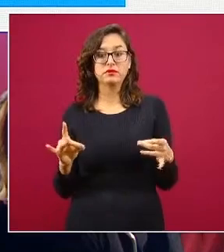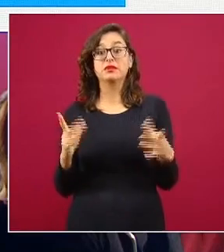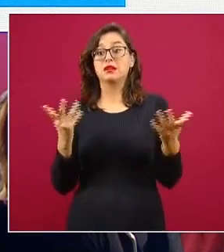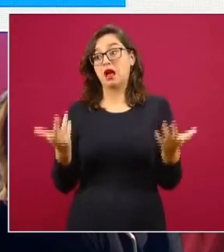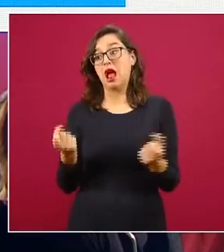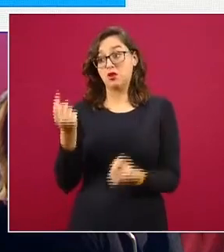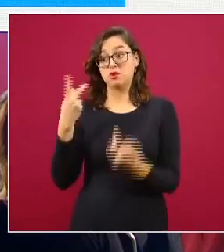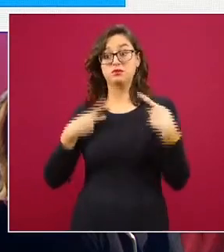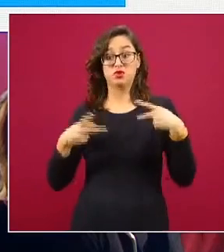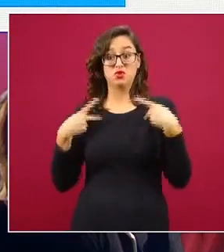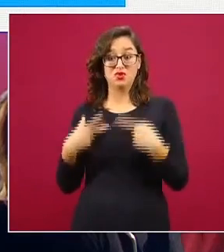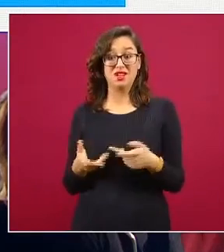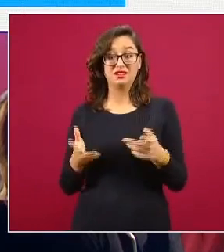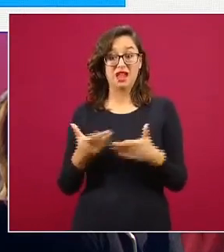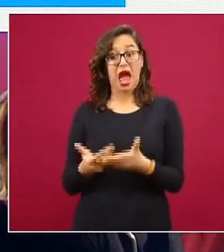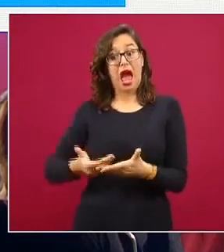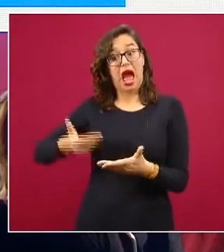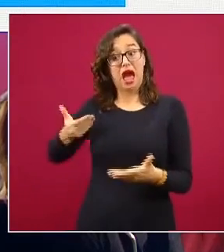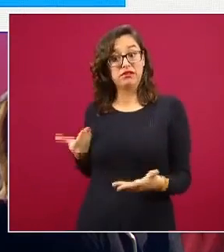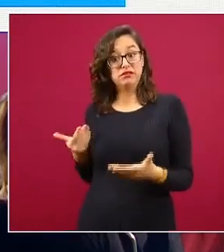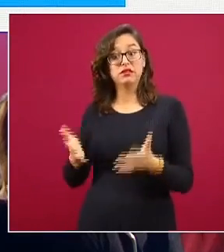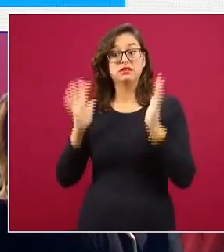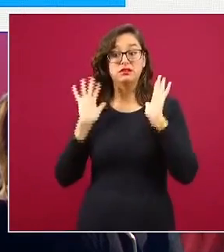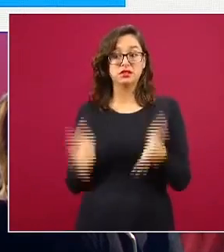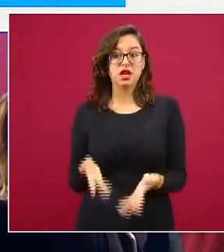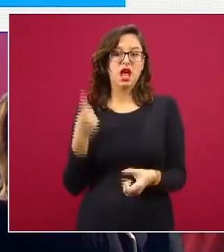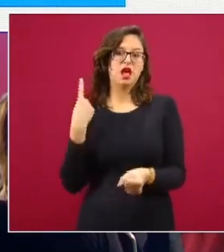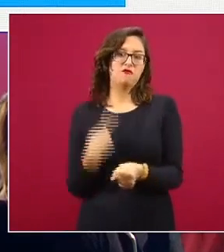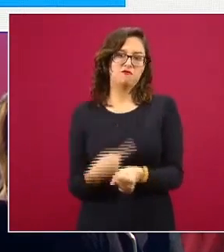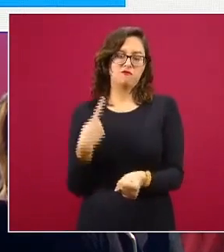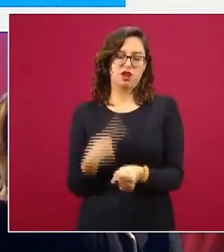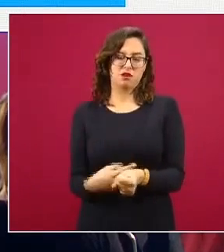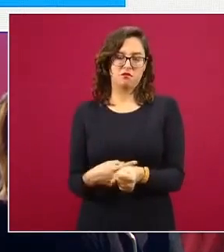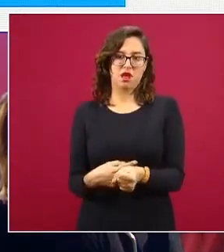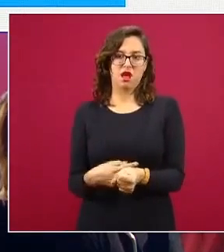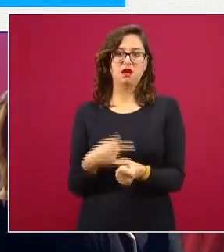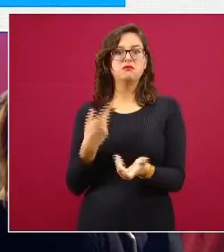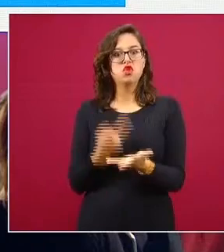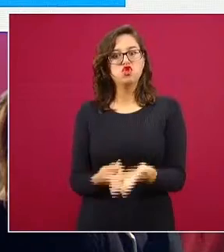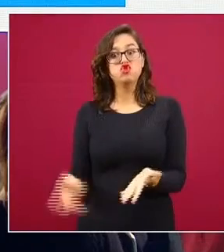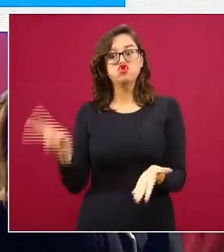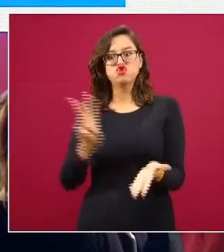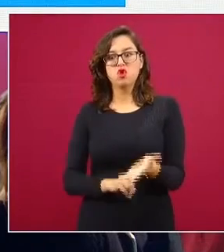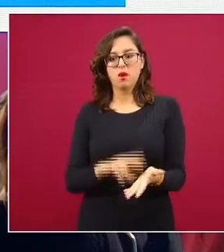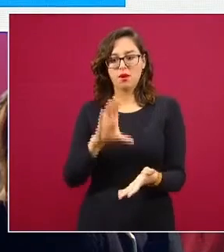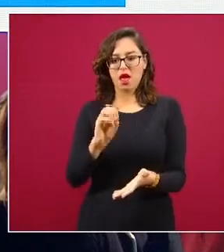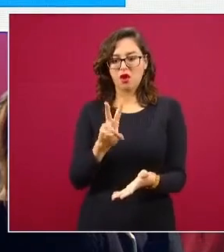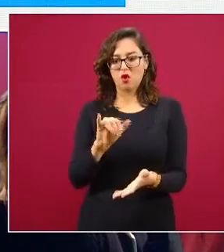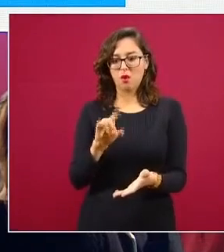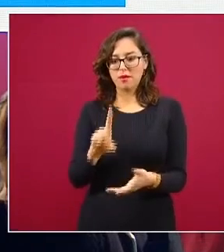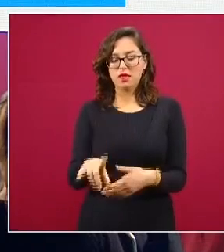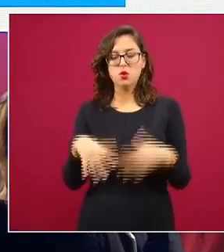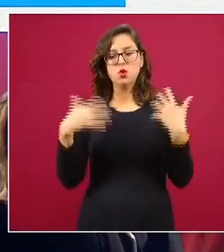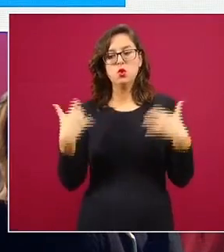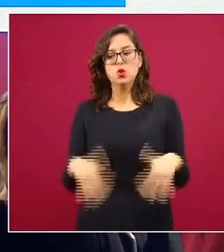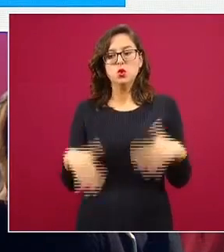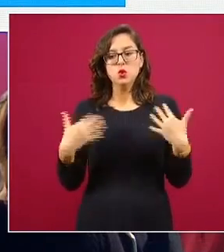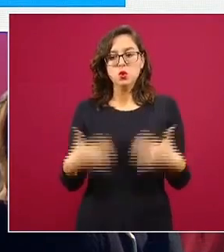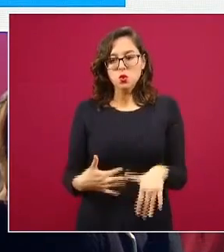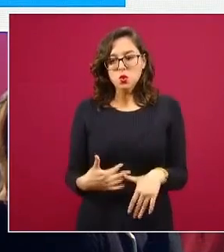comorbilidades que sean infecciosas o no infecciosas y otras enfermedades,